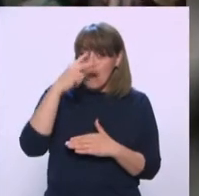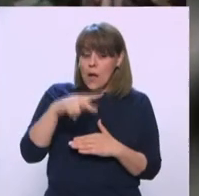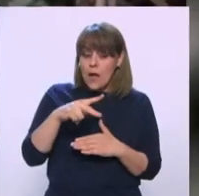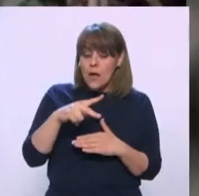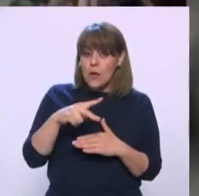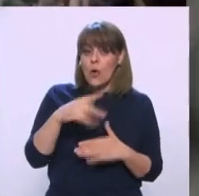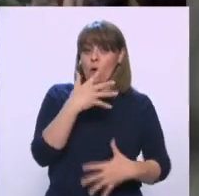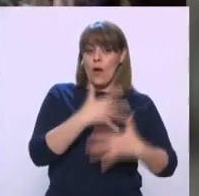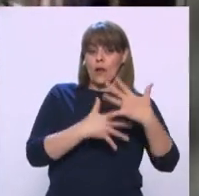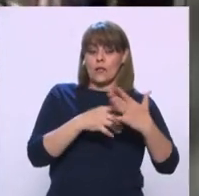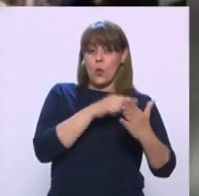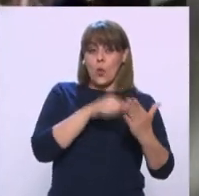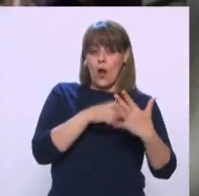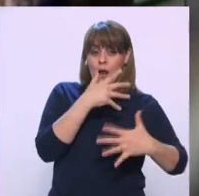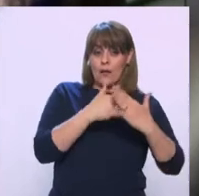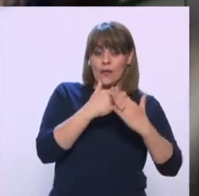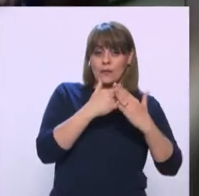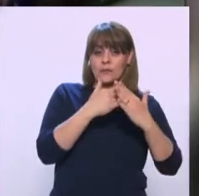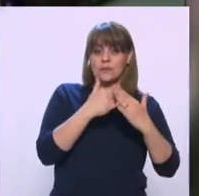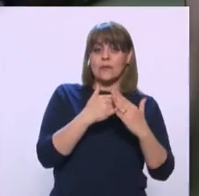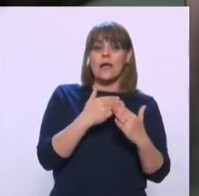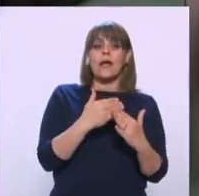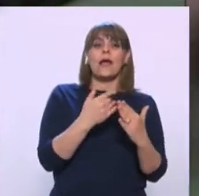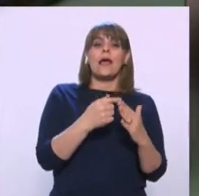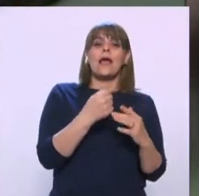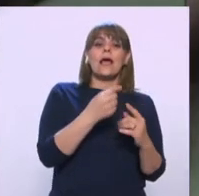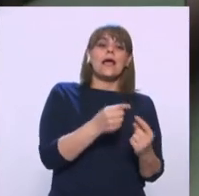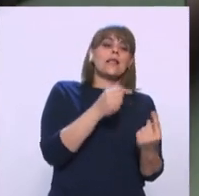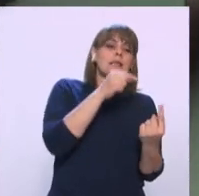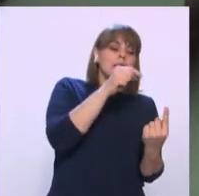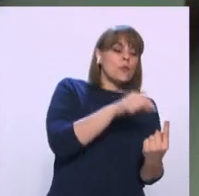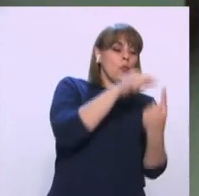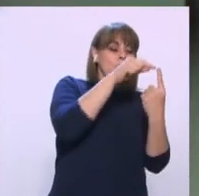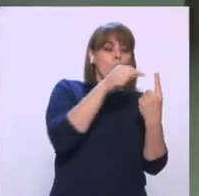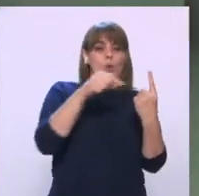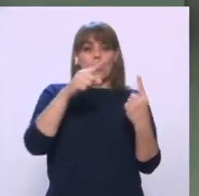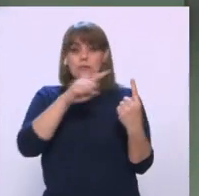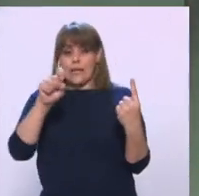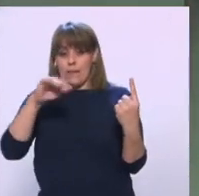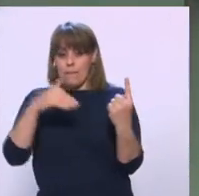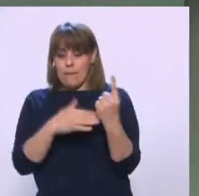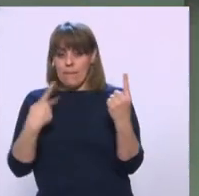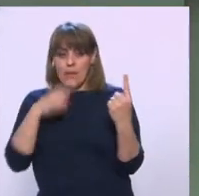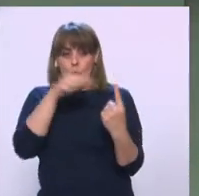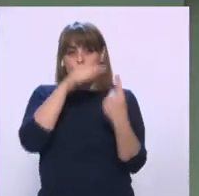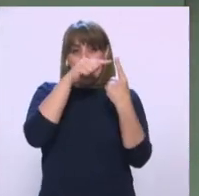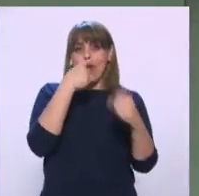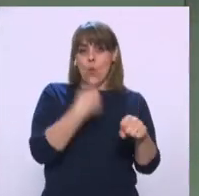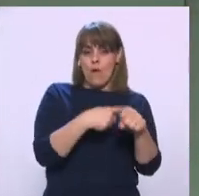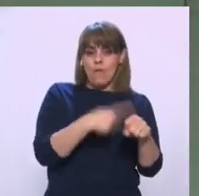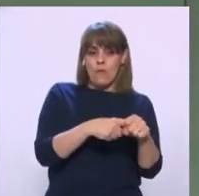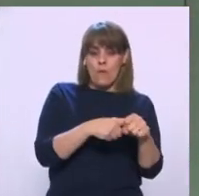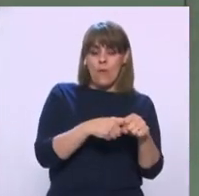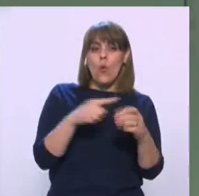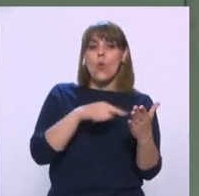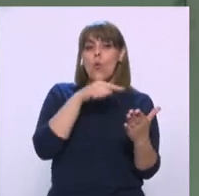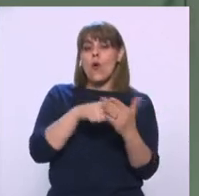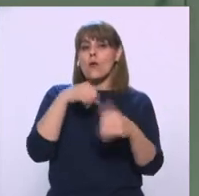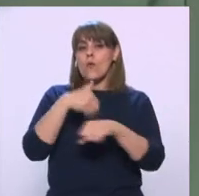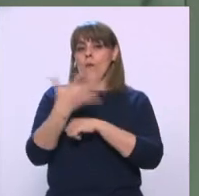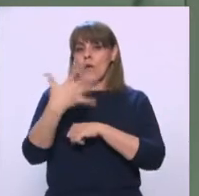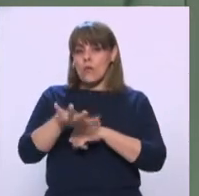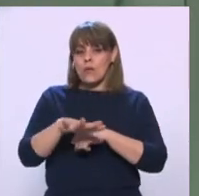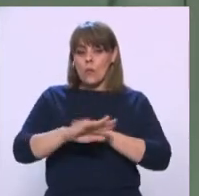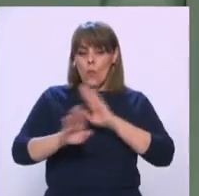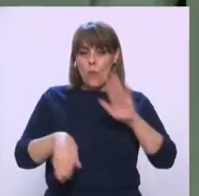Quinto En casos Confirmados Por cada 100.000 Habitantes Y en el lugar Décimo En defunciones Por cada 100